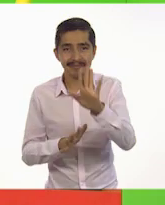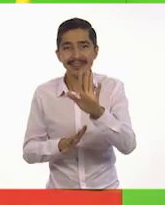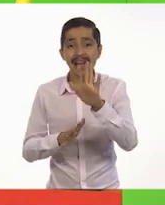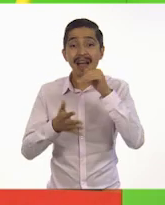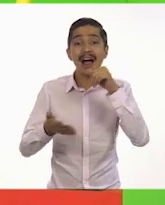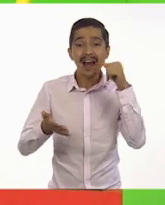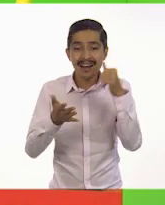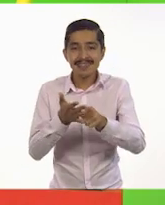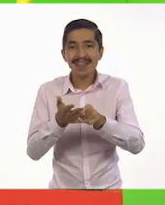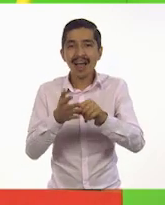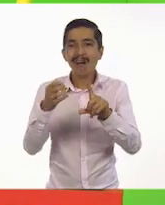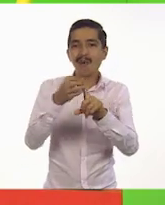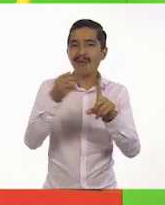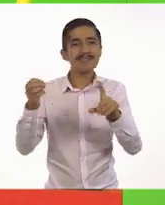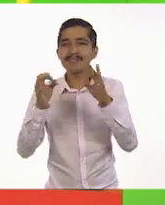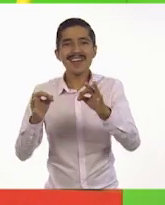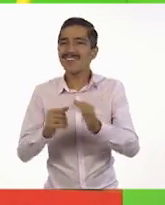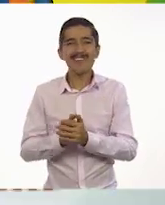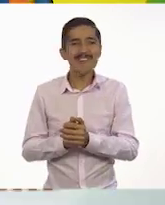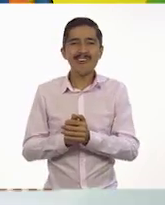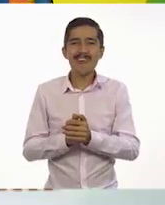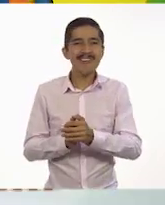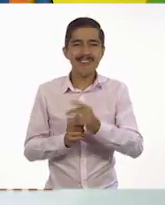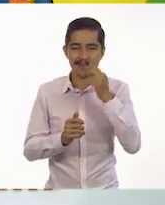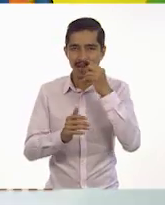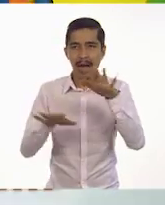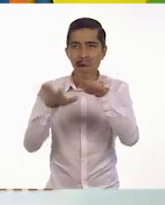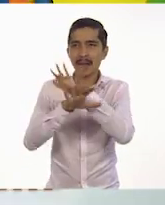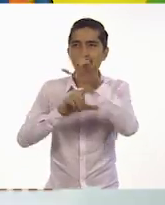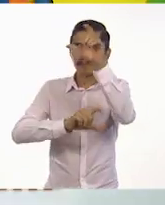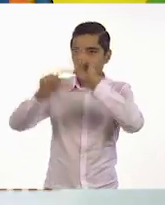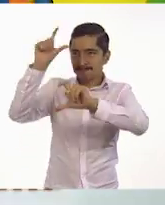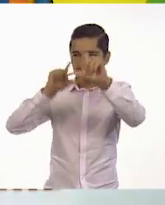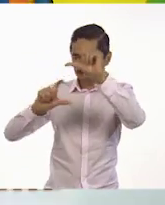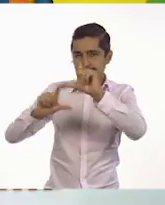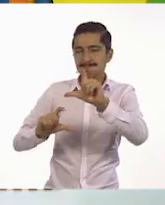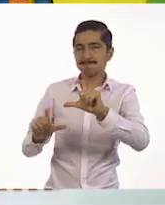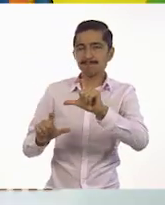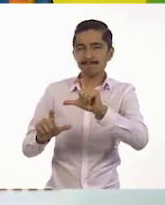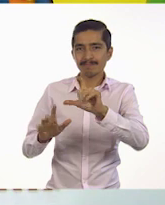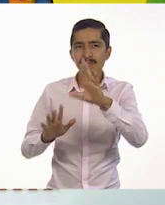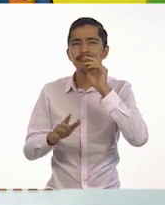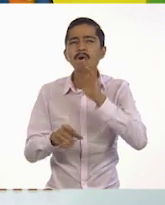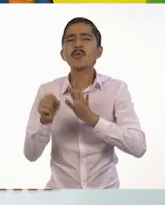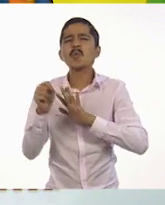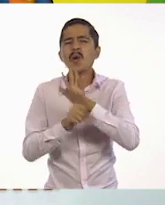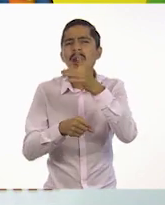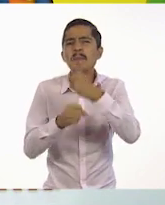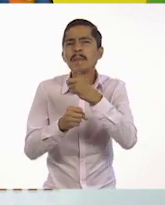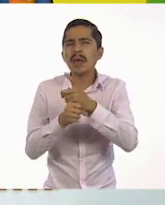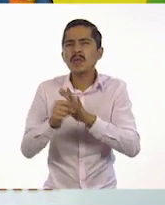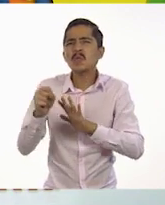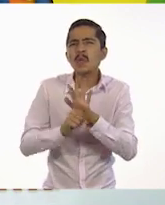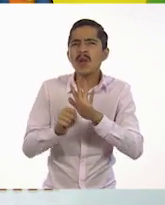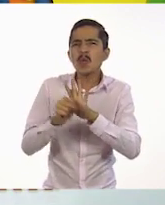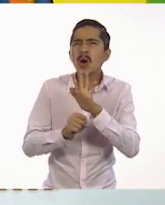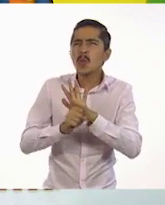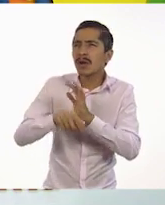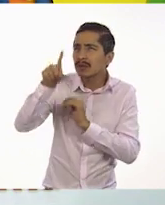desordenadas. Vamos a acomodarlas. Sí. Ayúdame. ¿Cuál puede ser la primera parte? A ver.